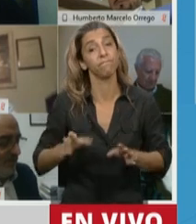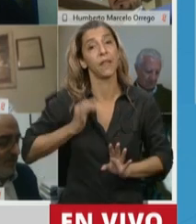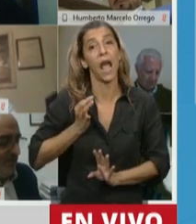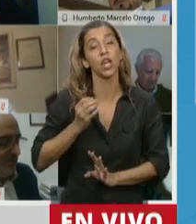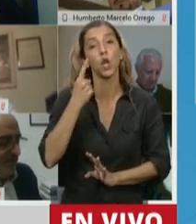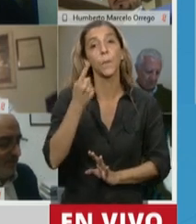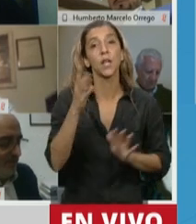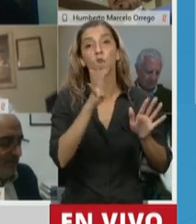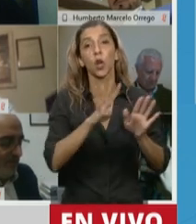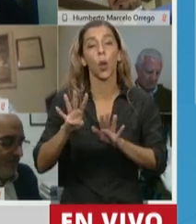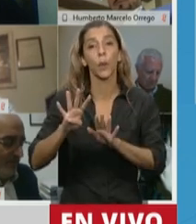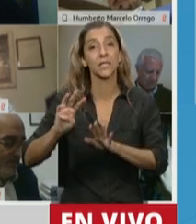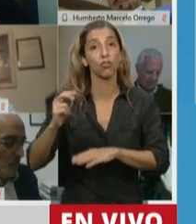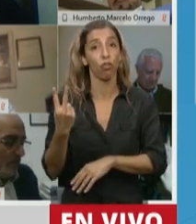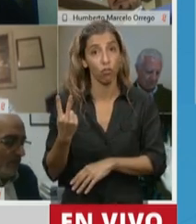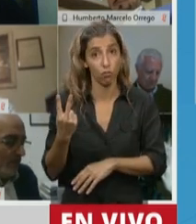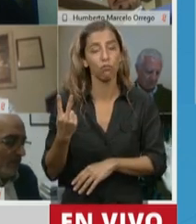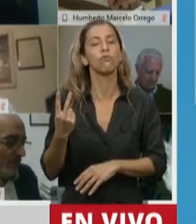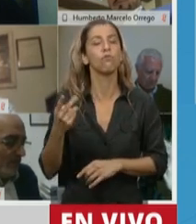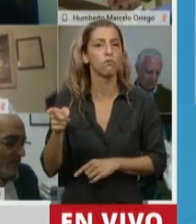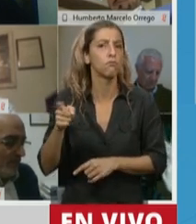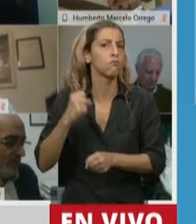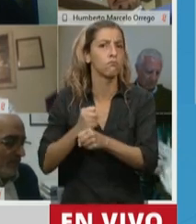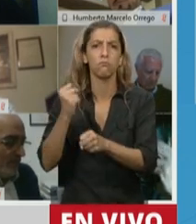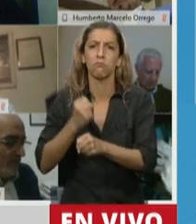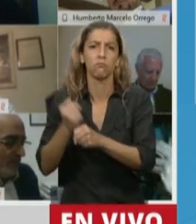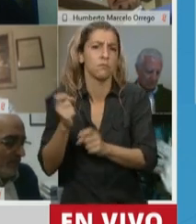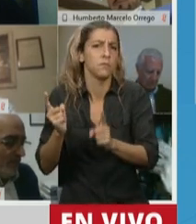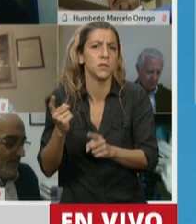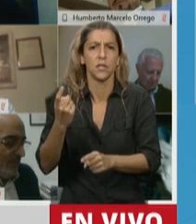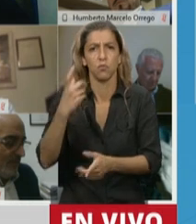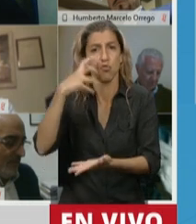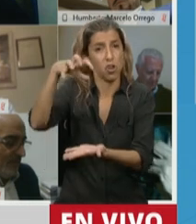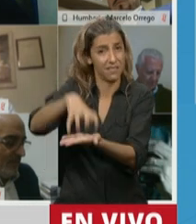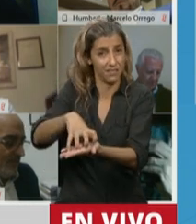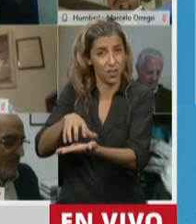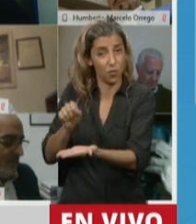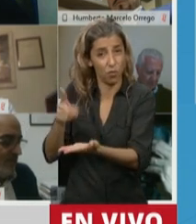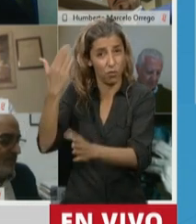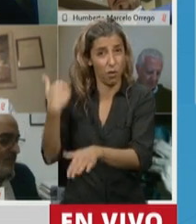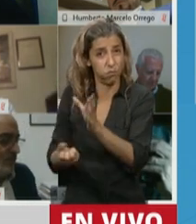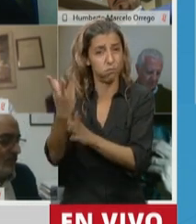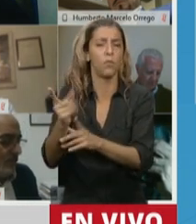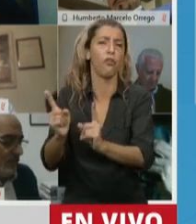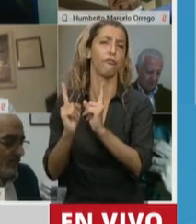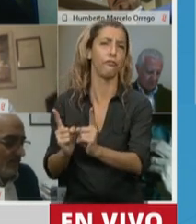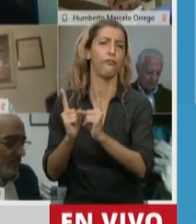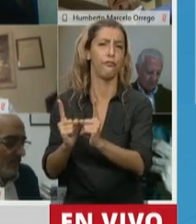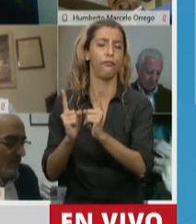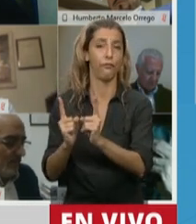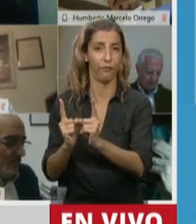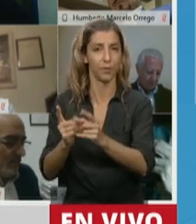hasta gestionó los terrenos donde hoy está el propio instituto, que luego fue inaugurado en